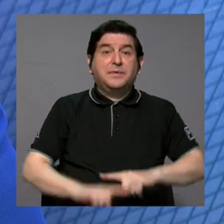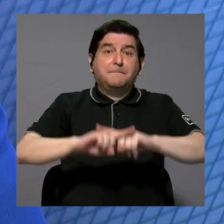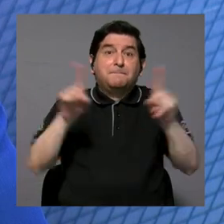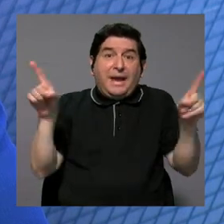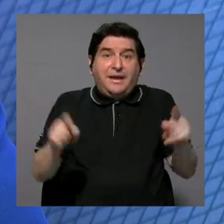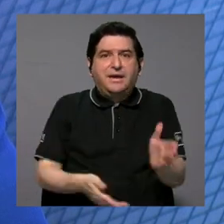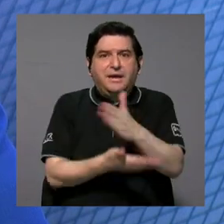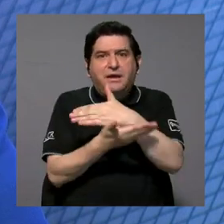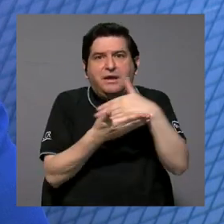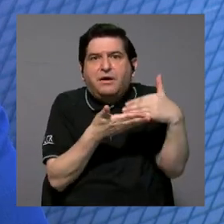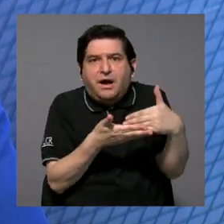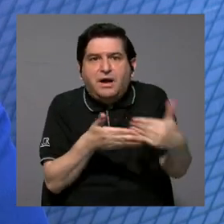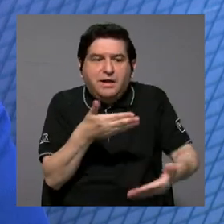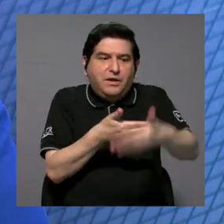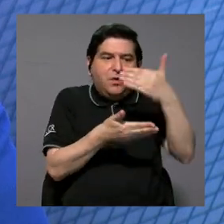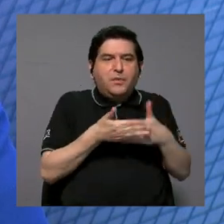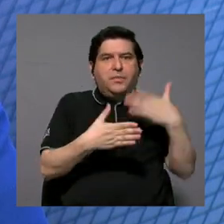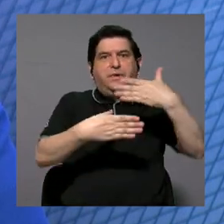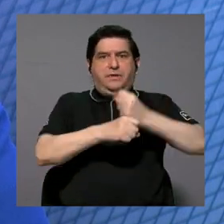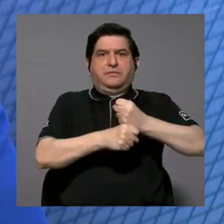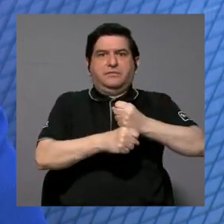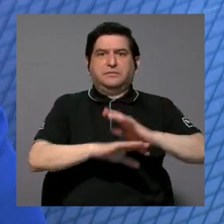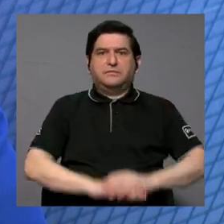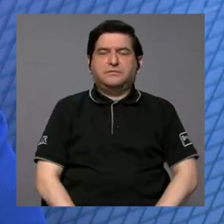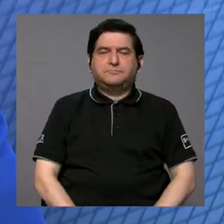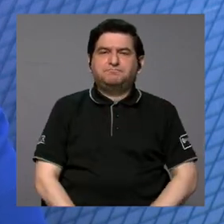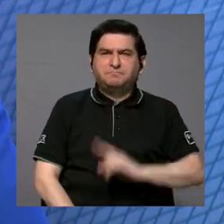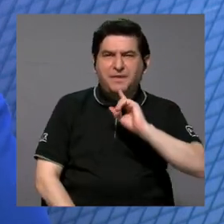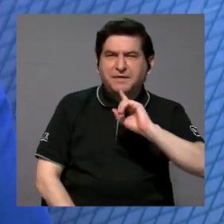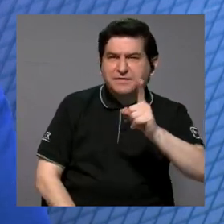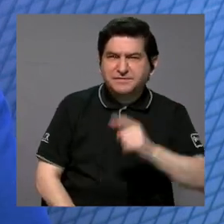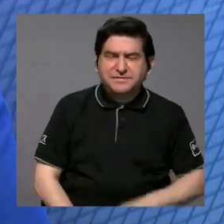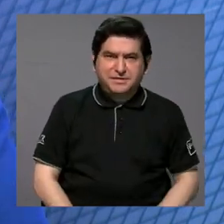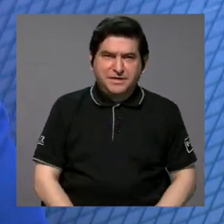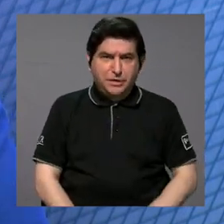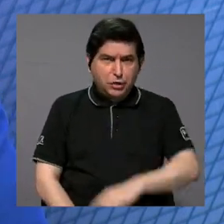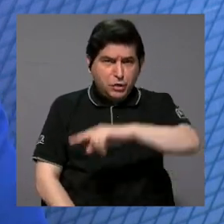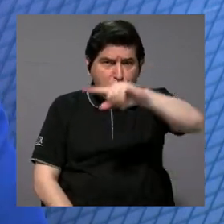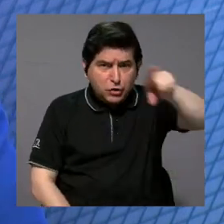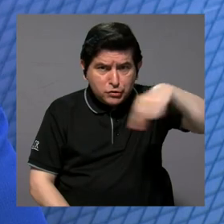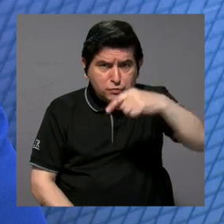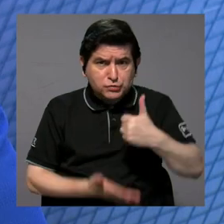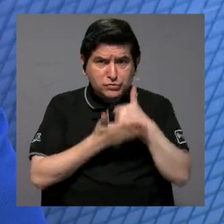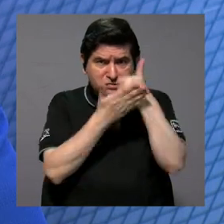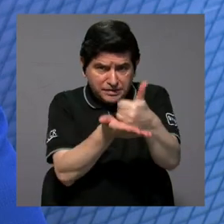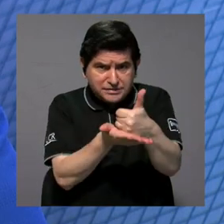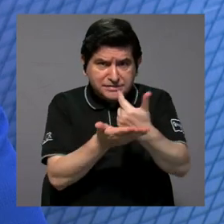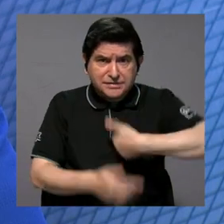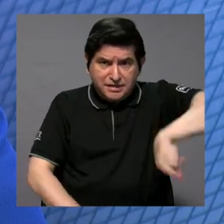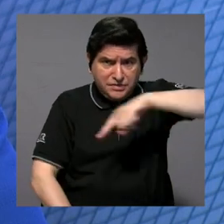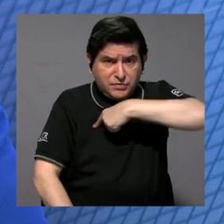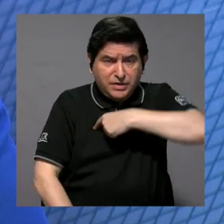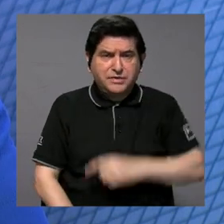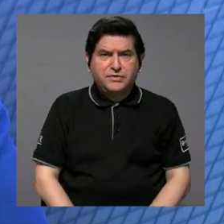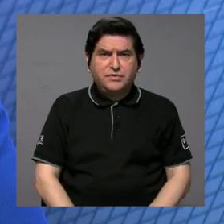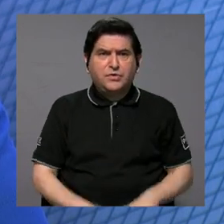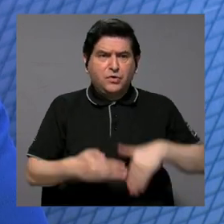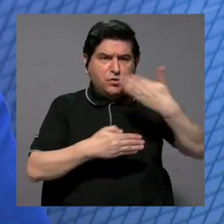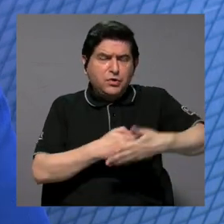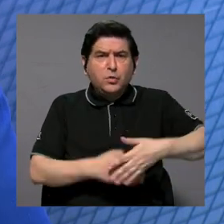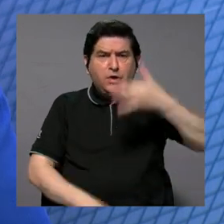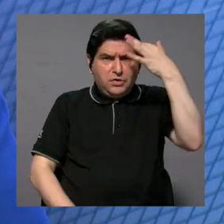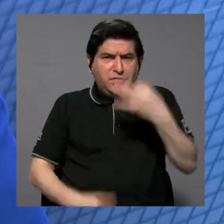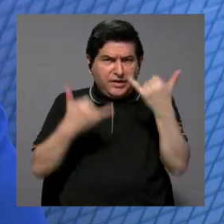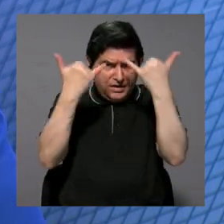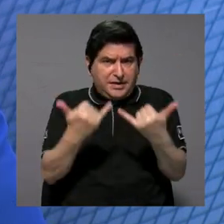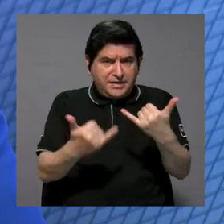había que hacer algo antes, ¿verdad? Y que entonces nos dijo, si ustedes van a ayudarnos en esto, ¿verdad? Después de que se convencieron,